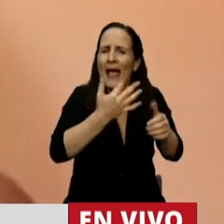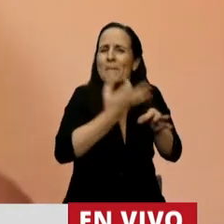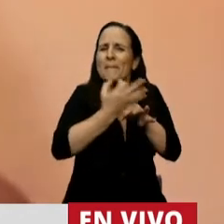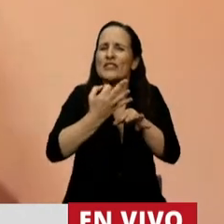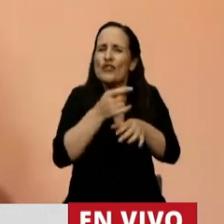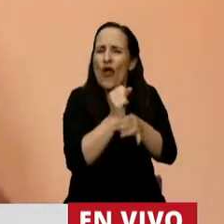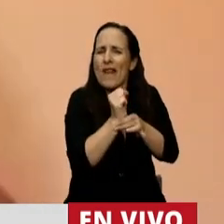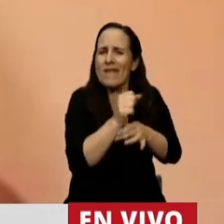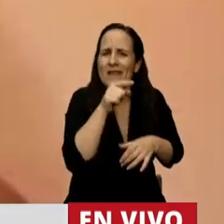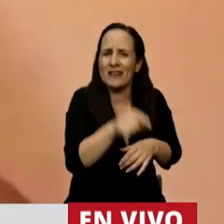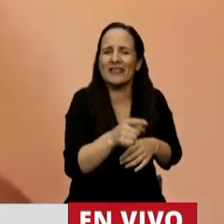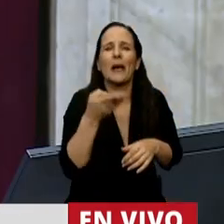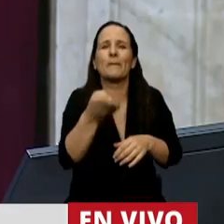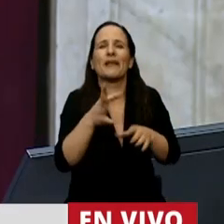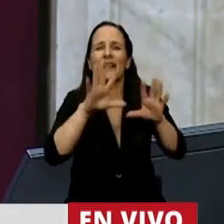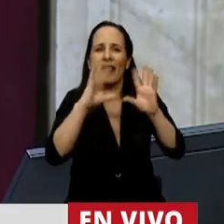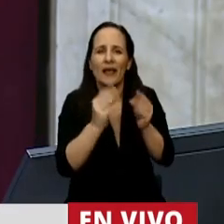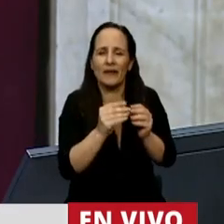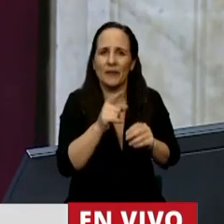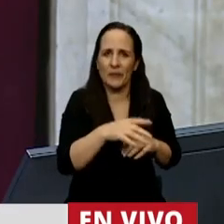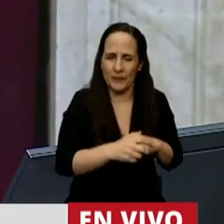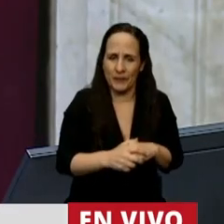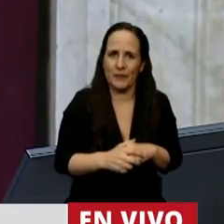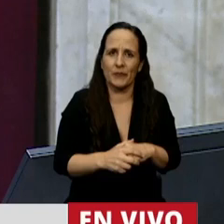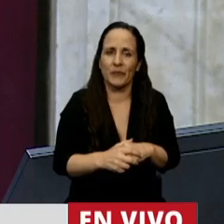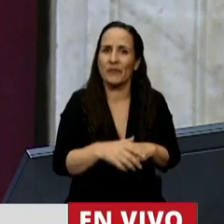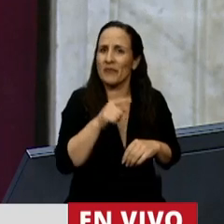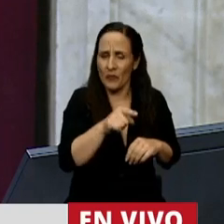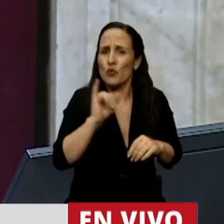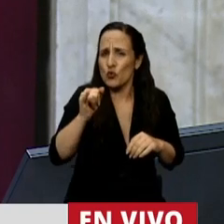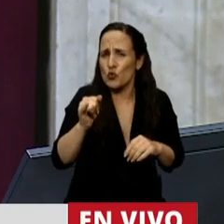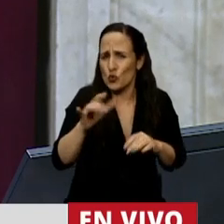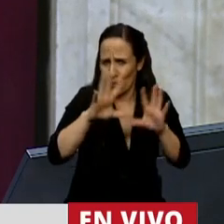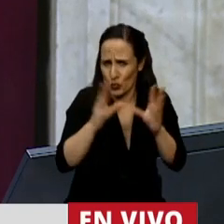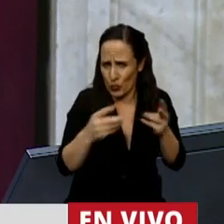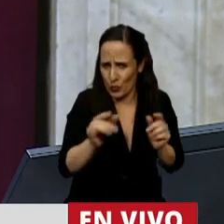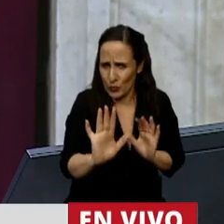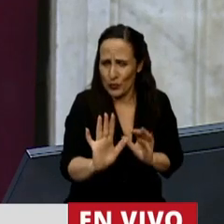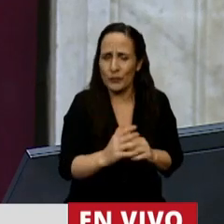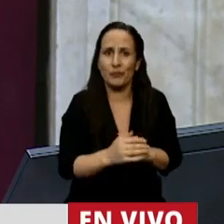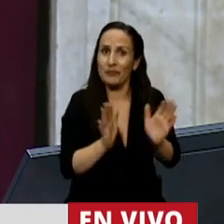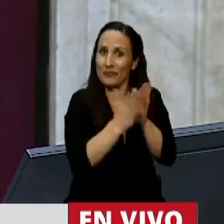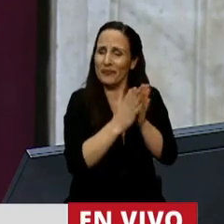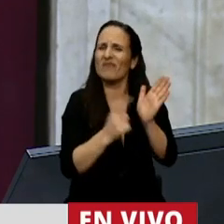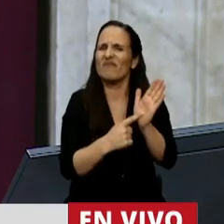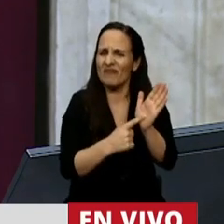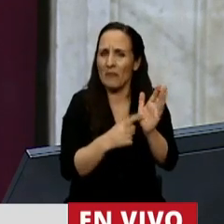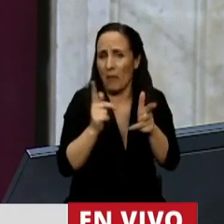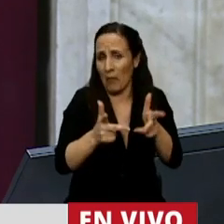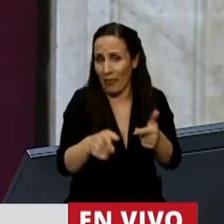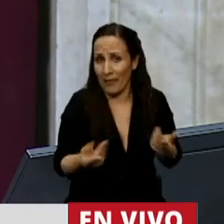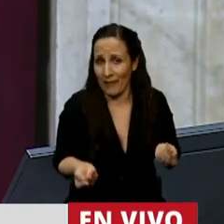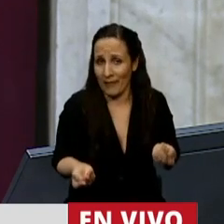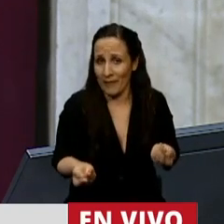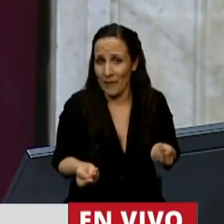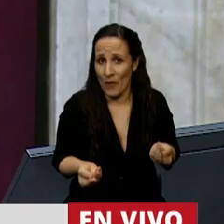derecho posgrado en derecho constitucional y género. Sí, voy redondeando. Este libro habla de eso, de